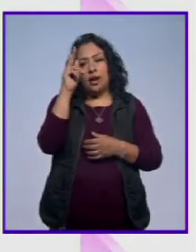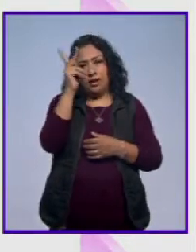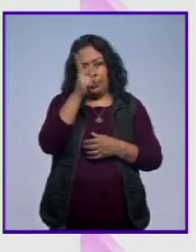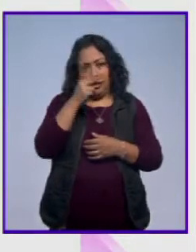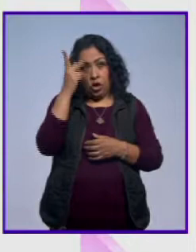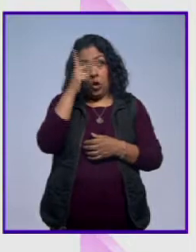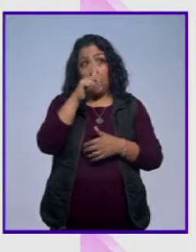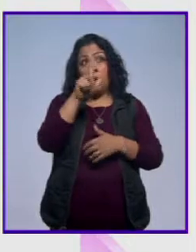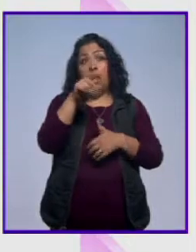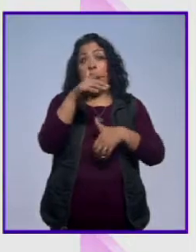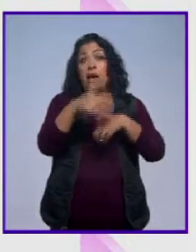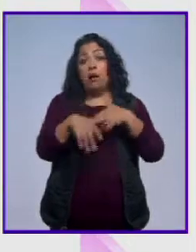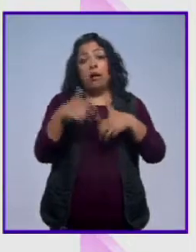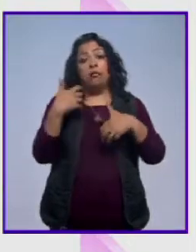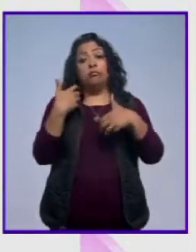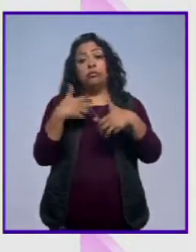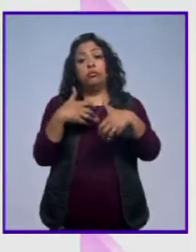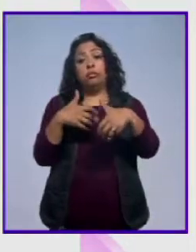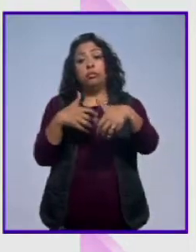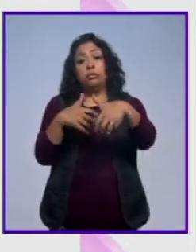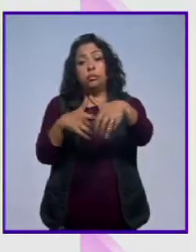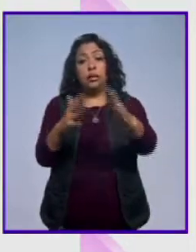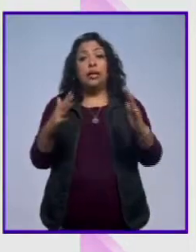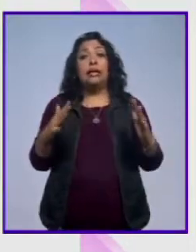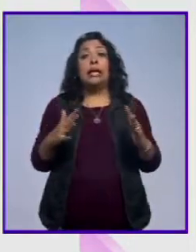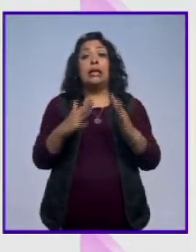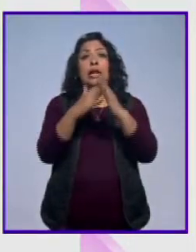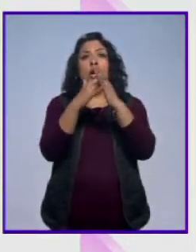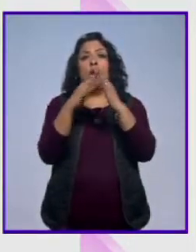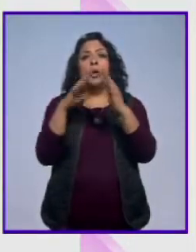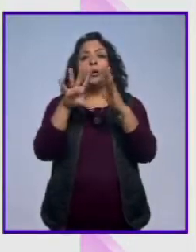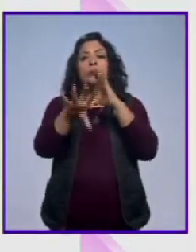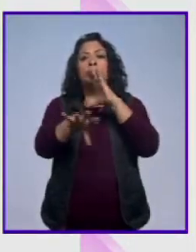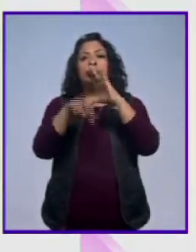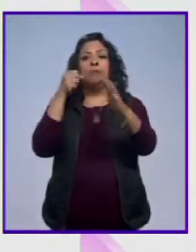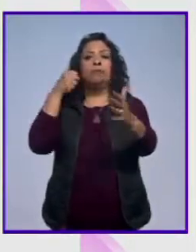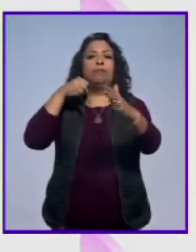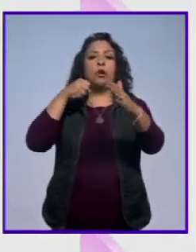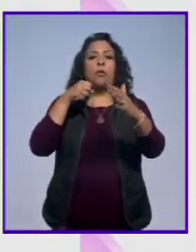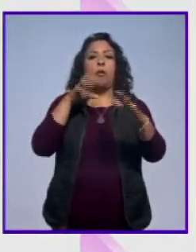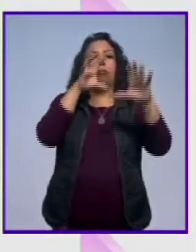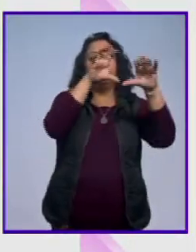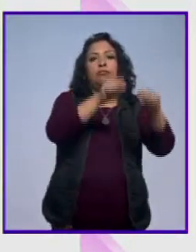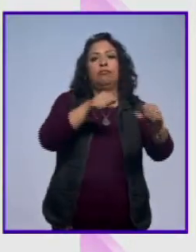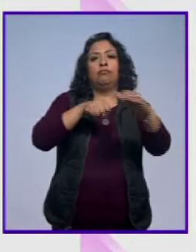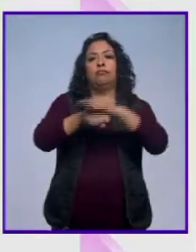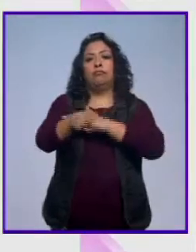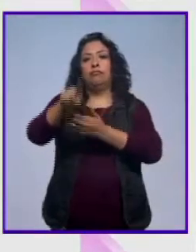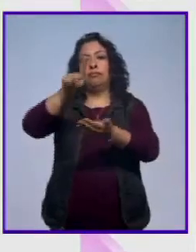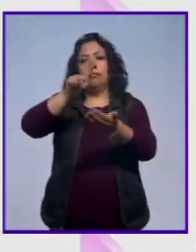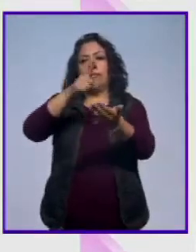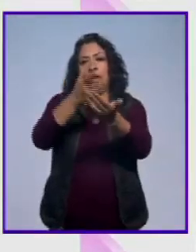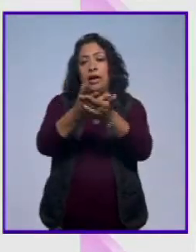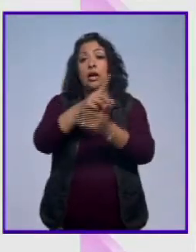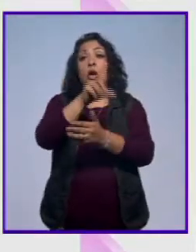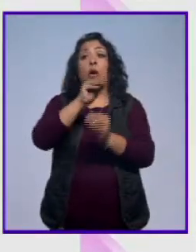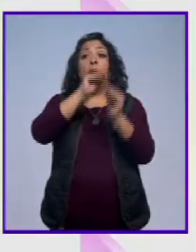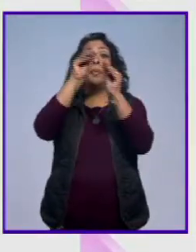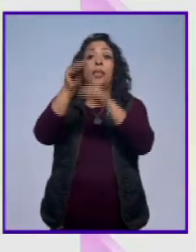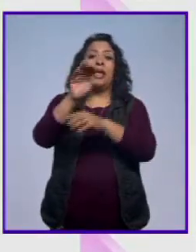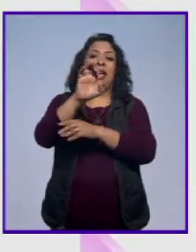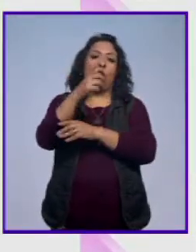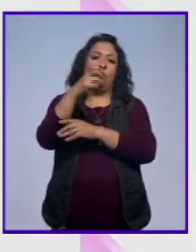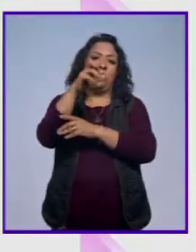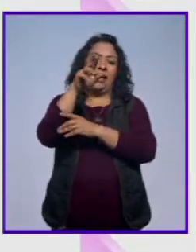en la manifestación de Tlatelolco, preso y reubicado a Lecumber. Osorno